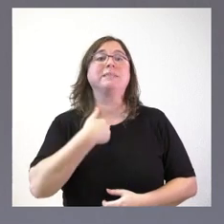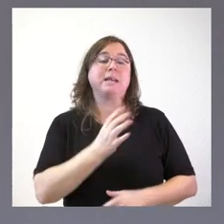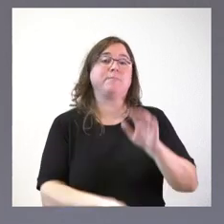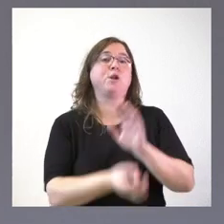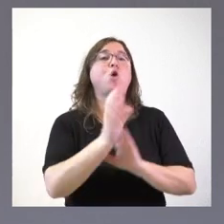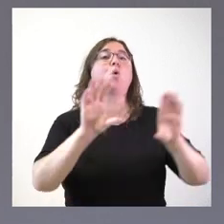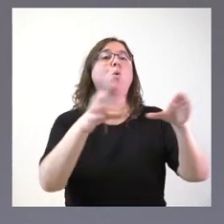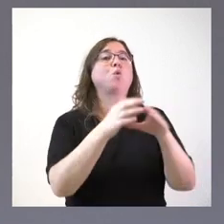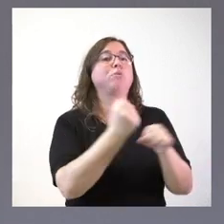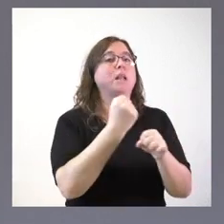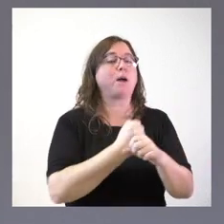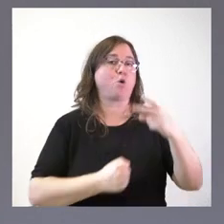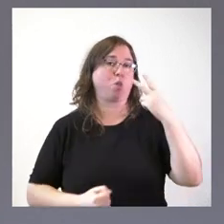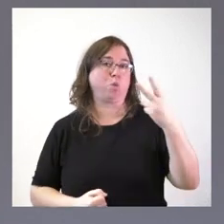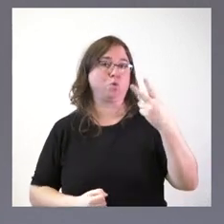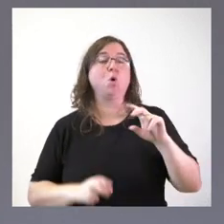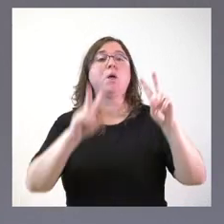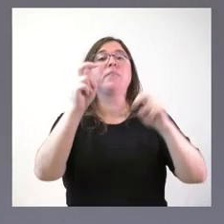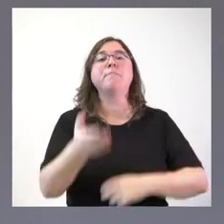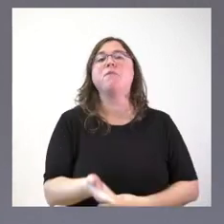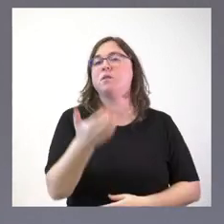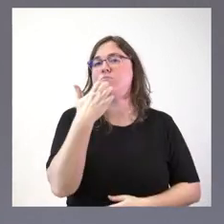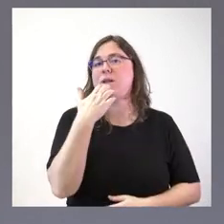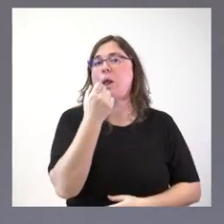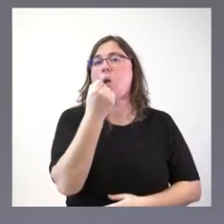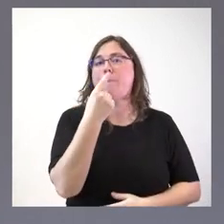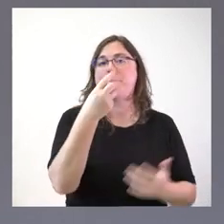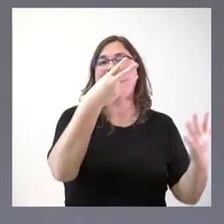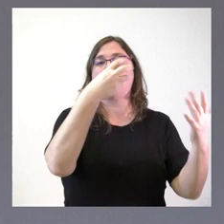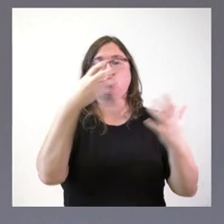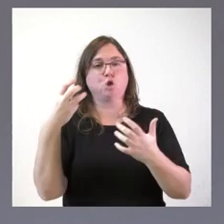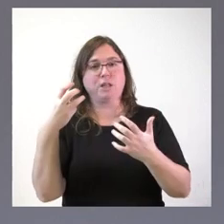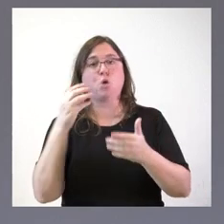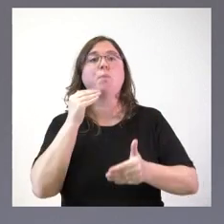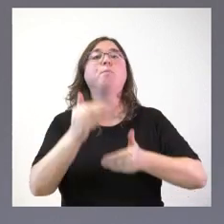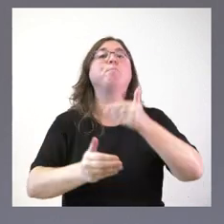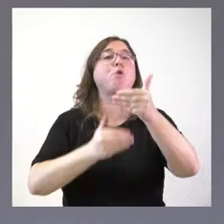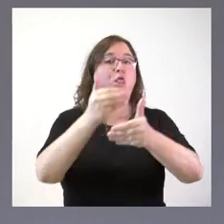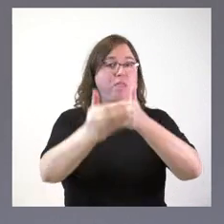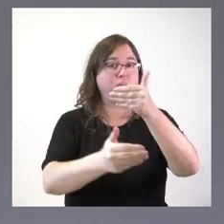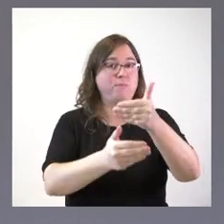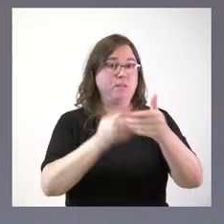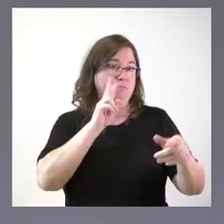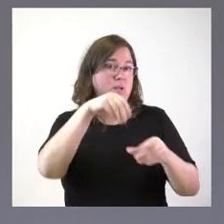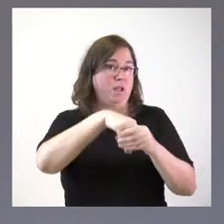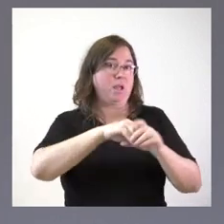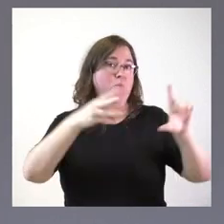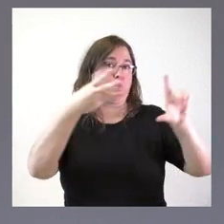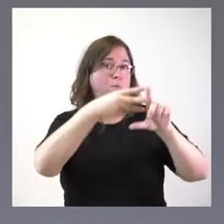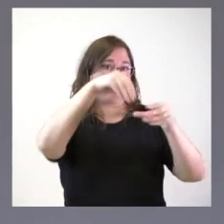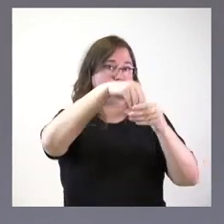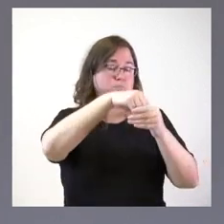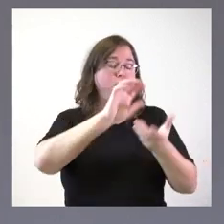de trabajo. Una cuestión fundamental, por ejemplo, son esos 1.800 procedimientos que están en la sede de la Administración